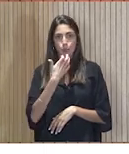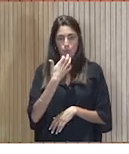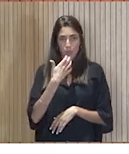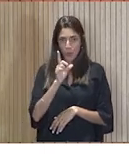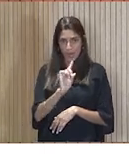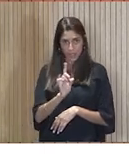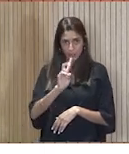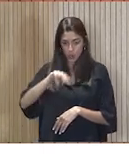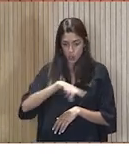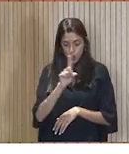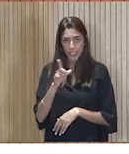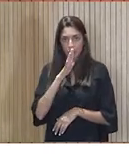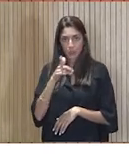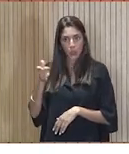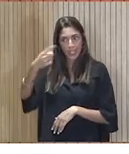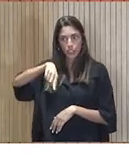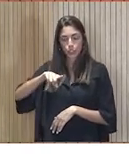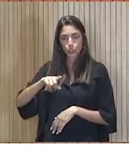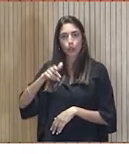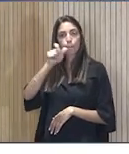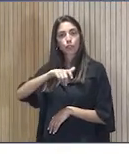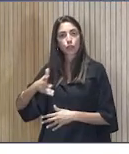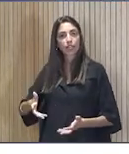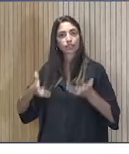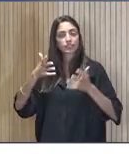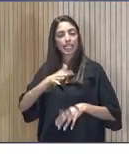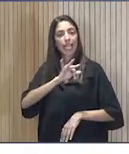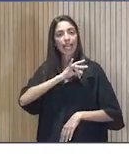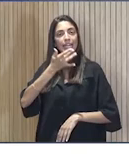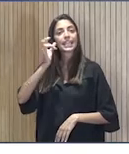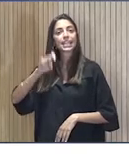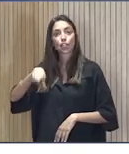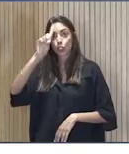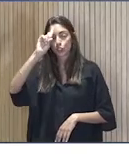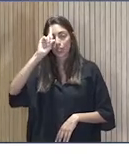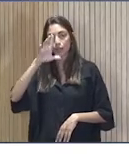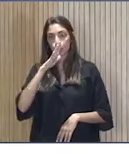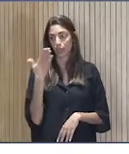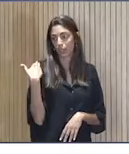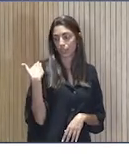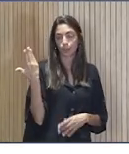quién ha ganado Es completamente verdad lo que decía Reynés hace un ratito, ¿verdad?